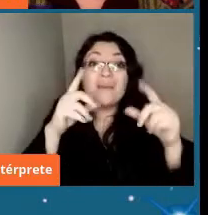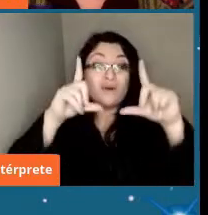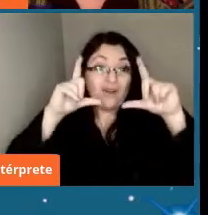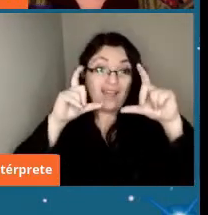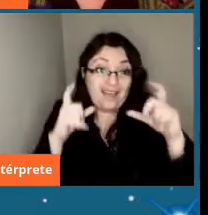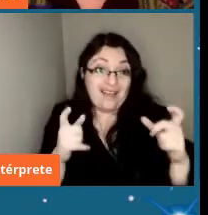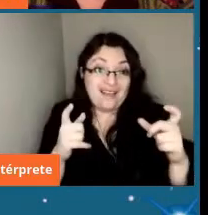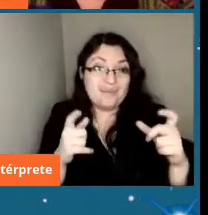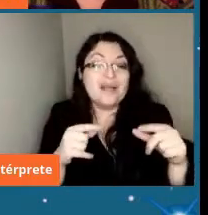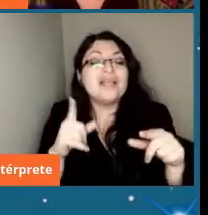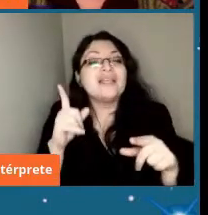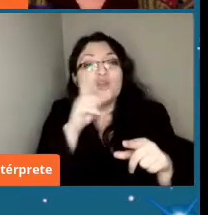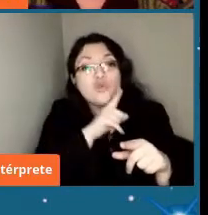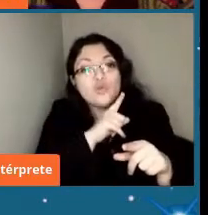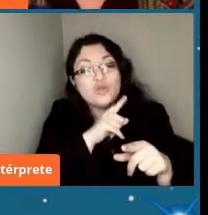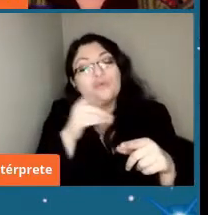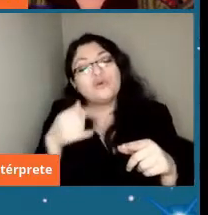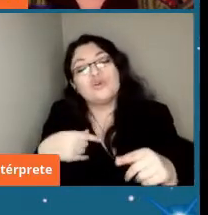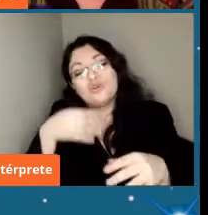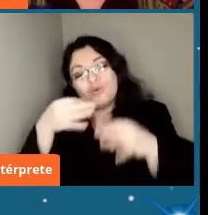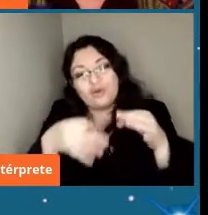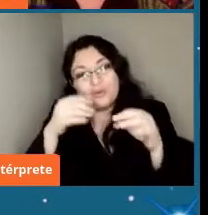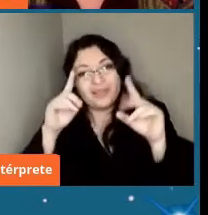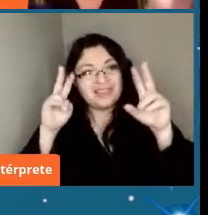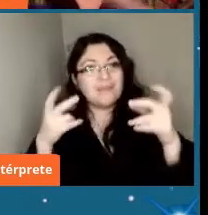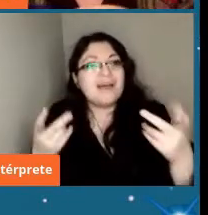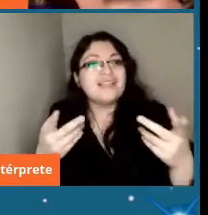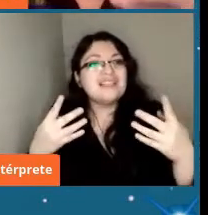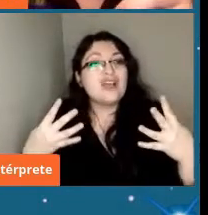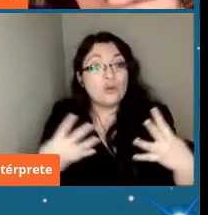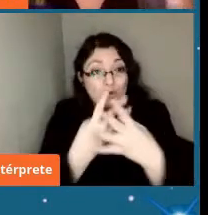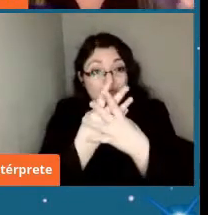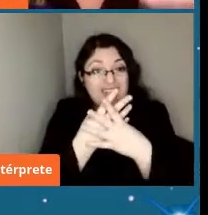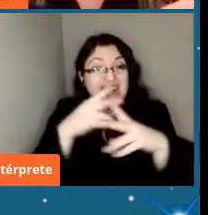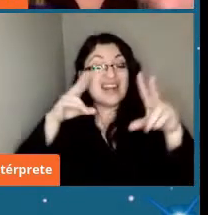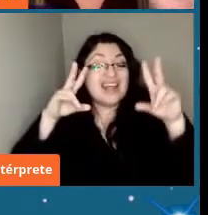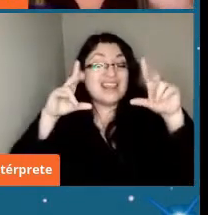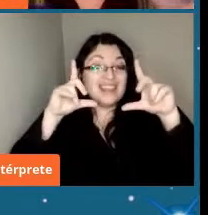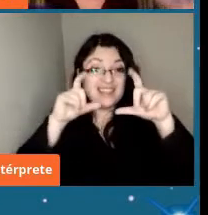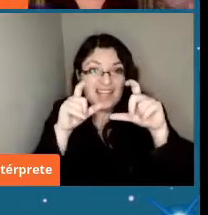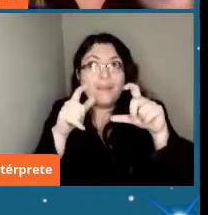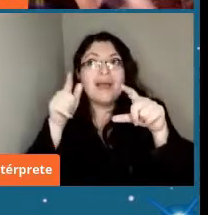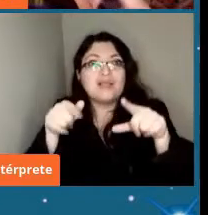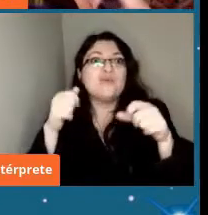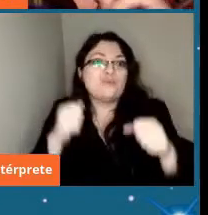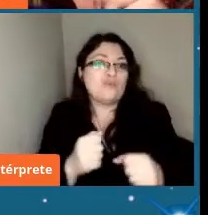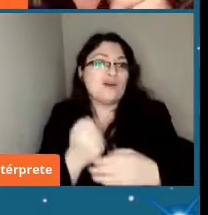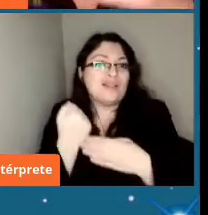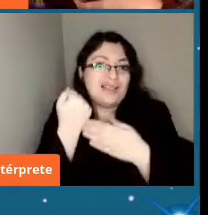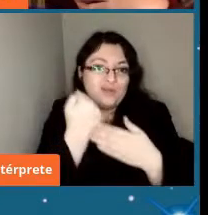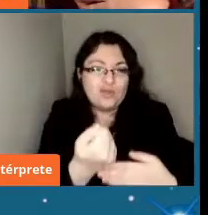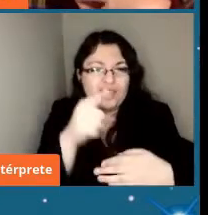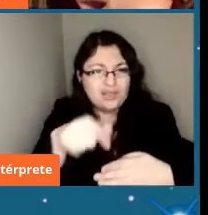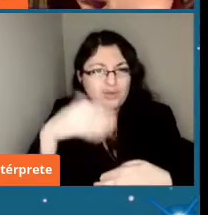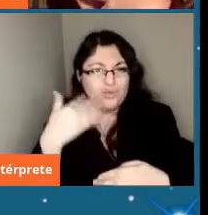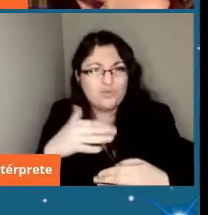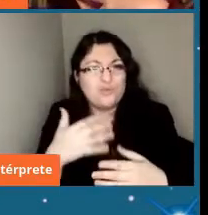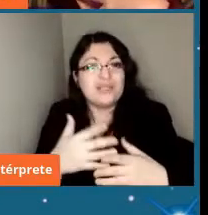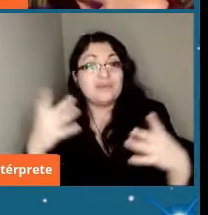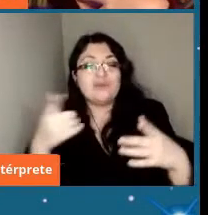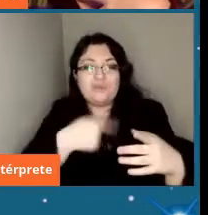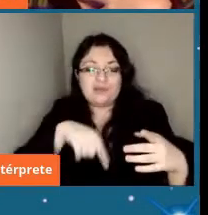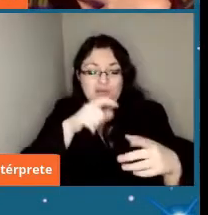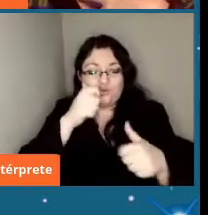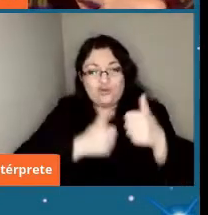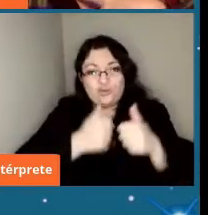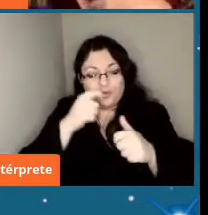ahí al final de mi charla voy a hablar un poquito de esto de las redes de cámaras que pueden entonces aportar a esto tan importante para nosotros los